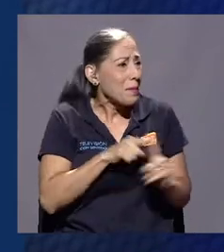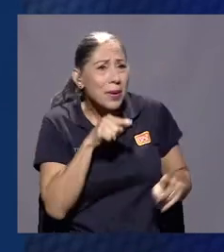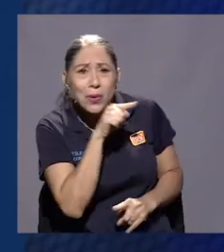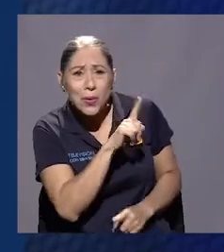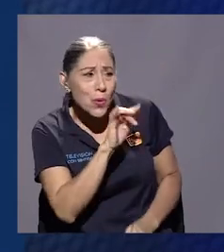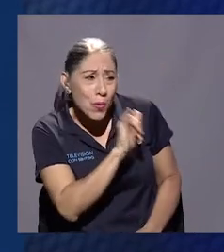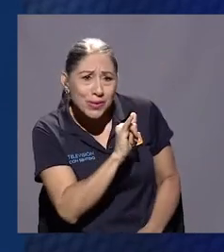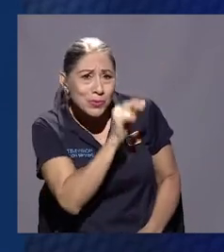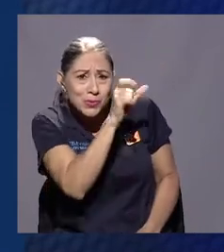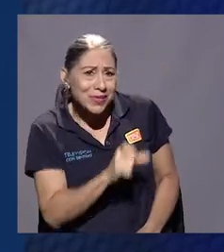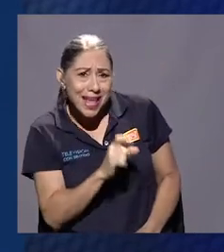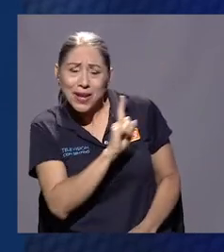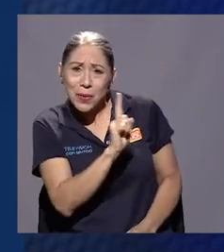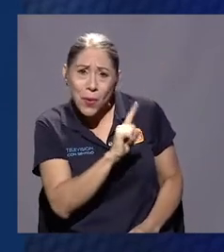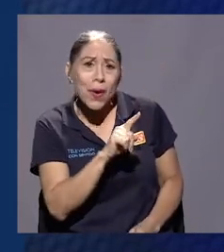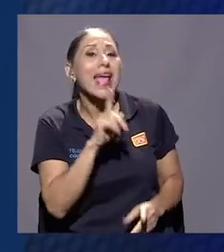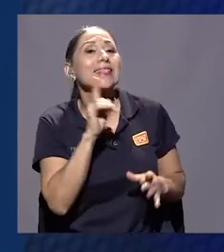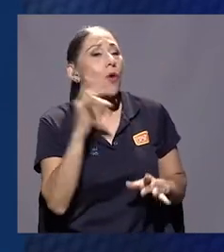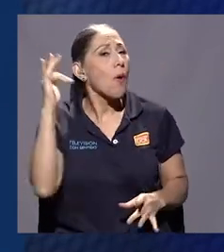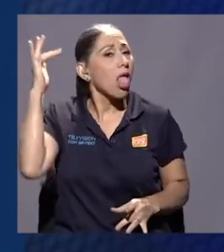personaje de una película.